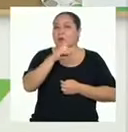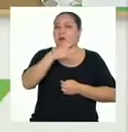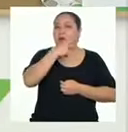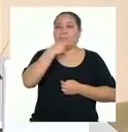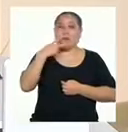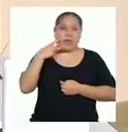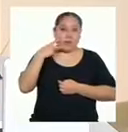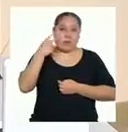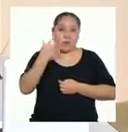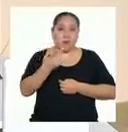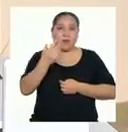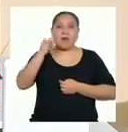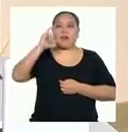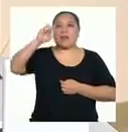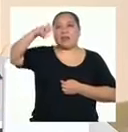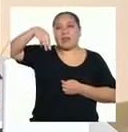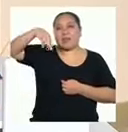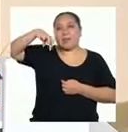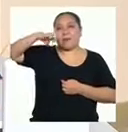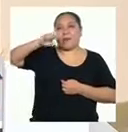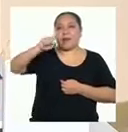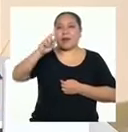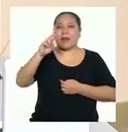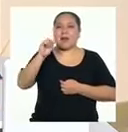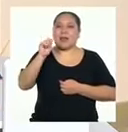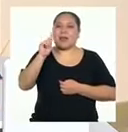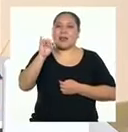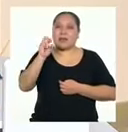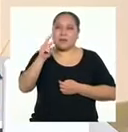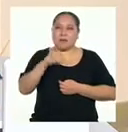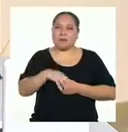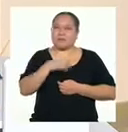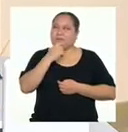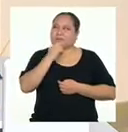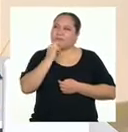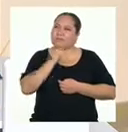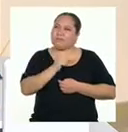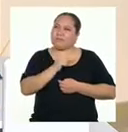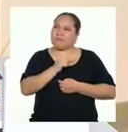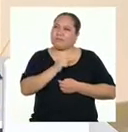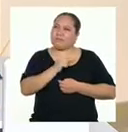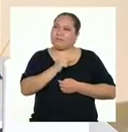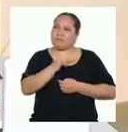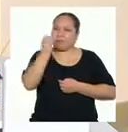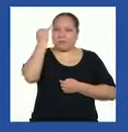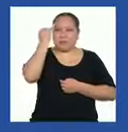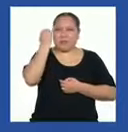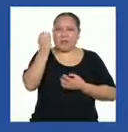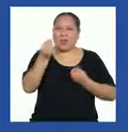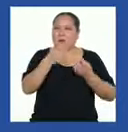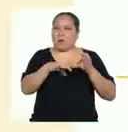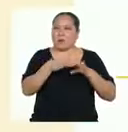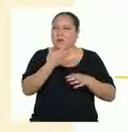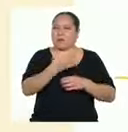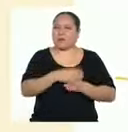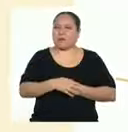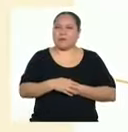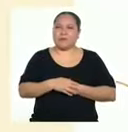el verbo en hiperativo. Ya, con todo esto, creo que tengo una idea de cómo hacerlo.